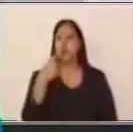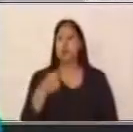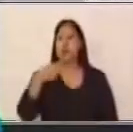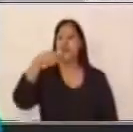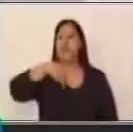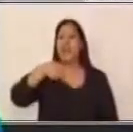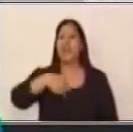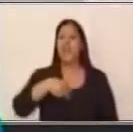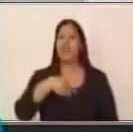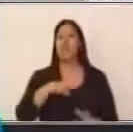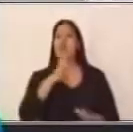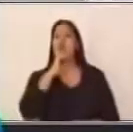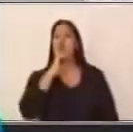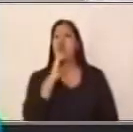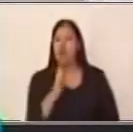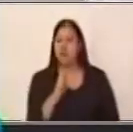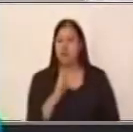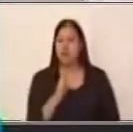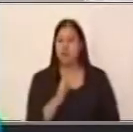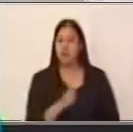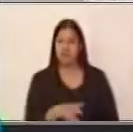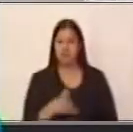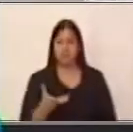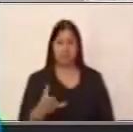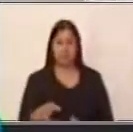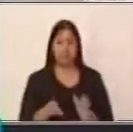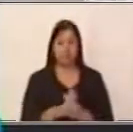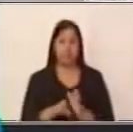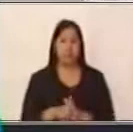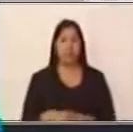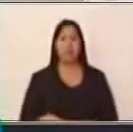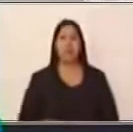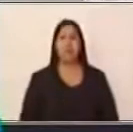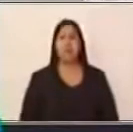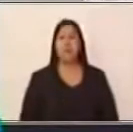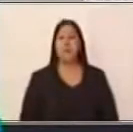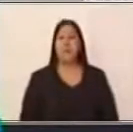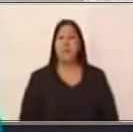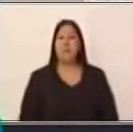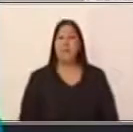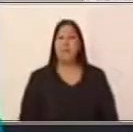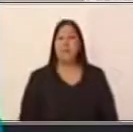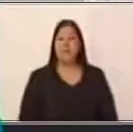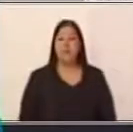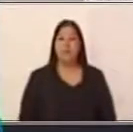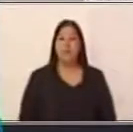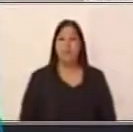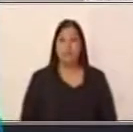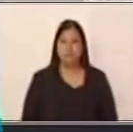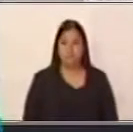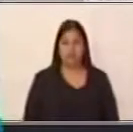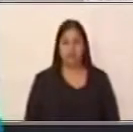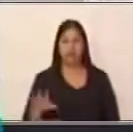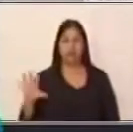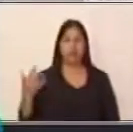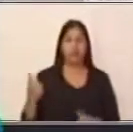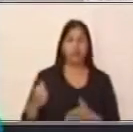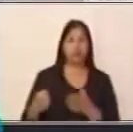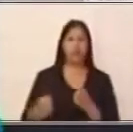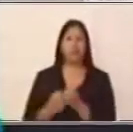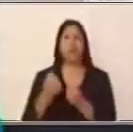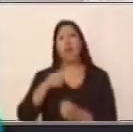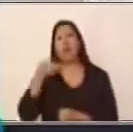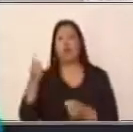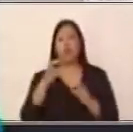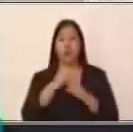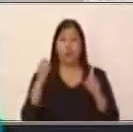otros que ven esta forma de explicar o la causa de la otra oración. Por ejemplo, ha